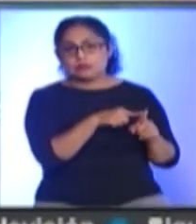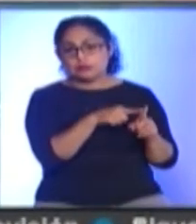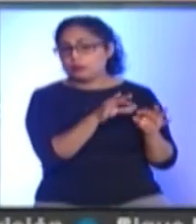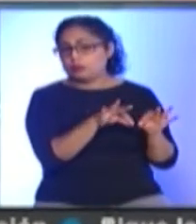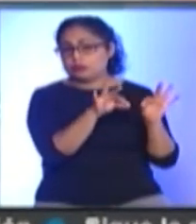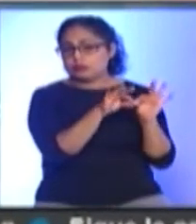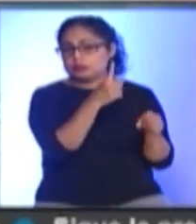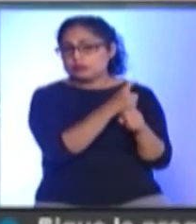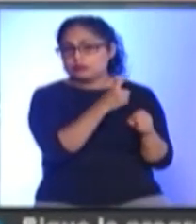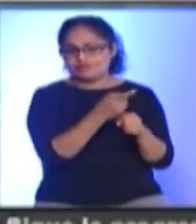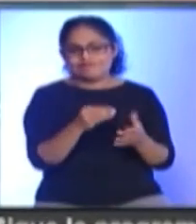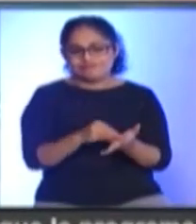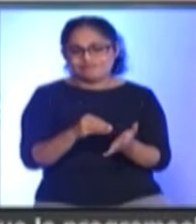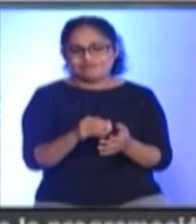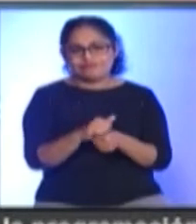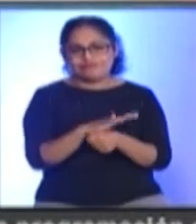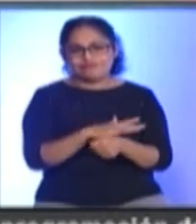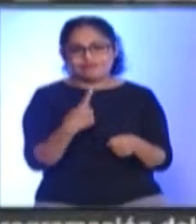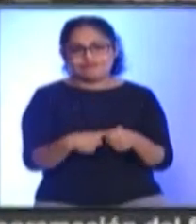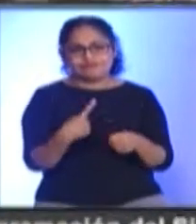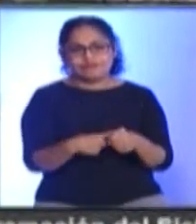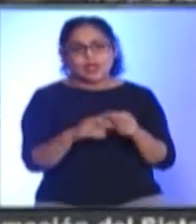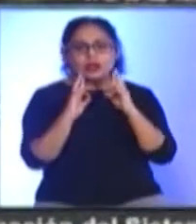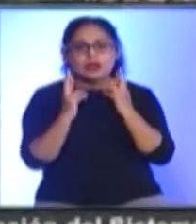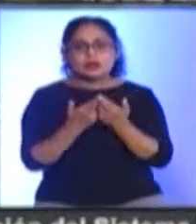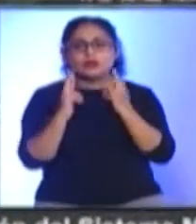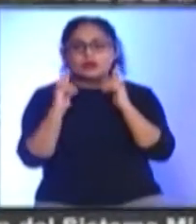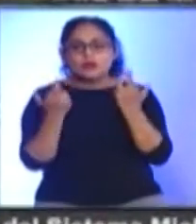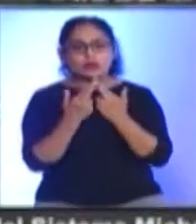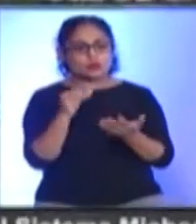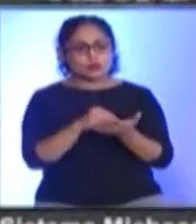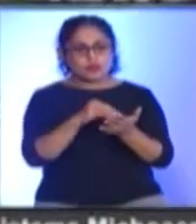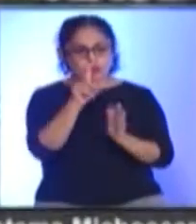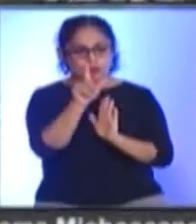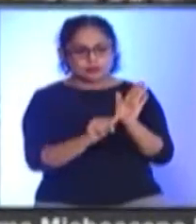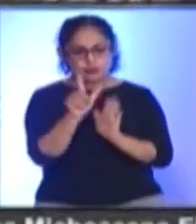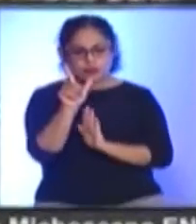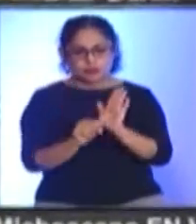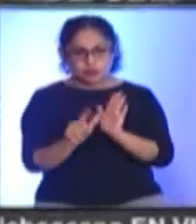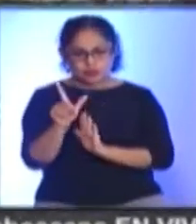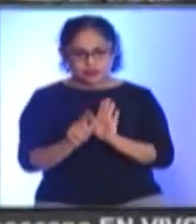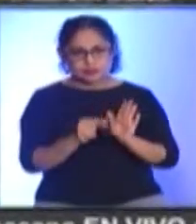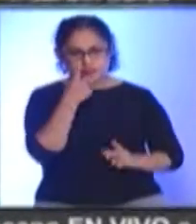prioritario Debido a la pandemia Y por ende Las reuniones En este sentido Serán mensuales Con información De Yesenia Magaña